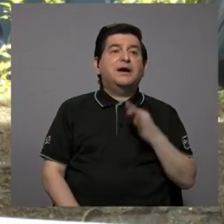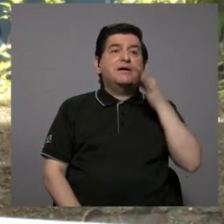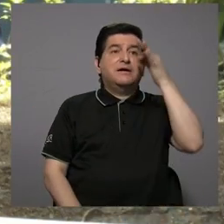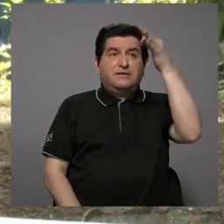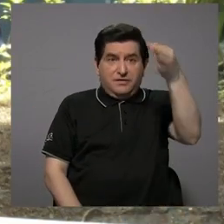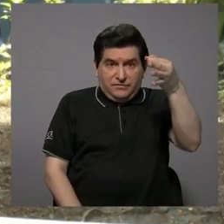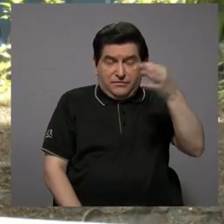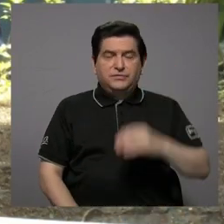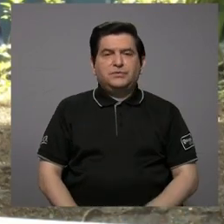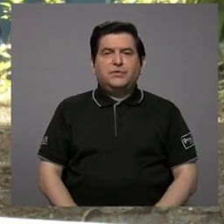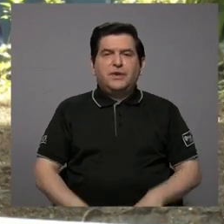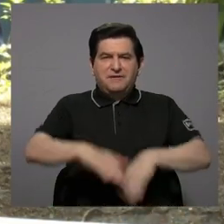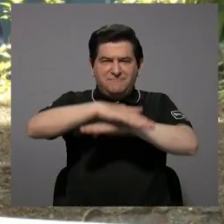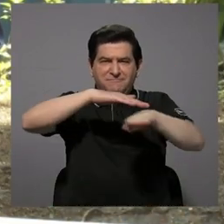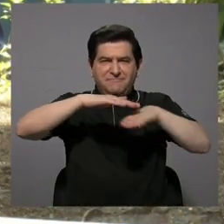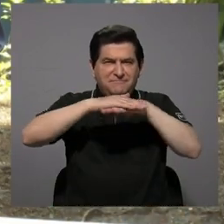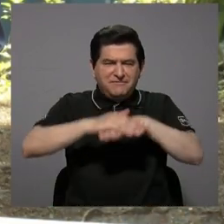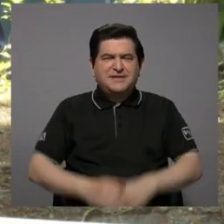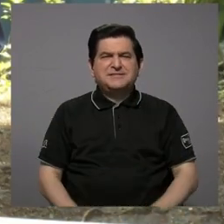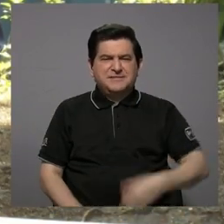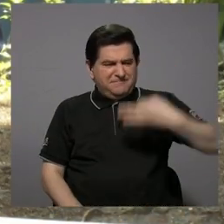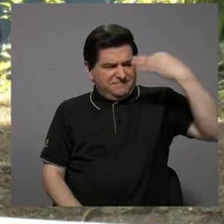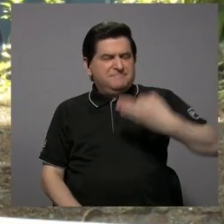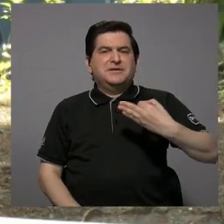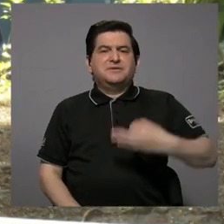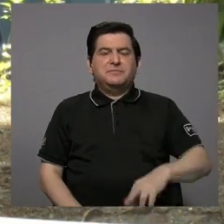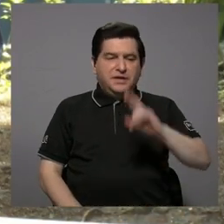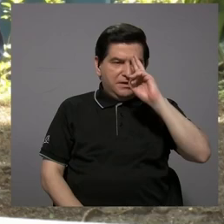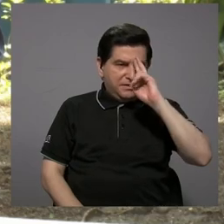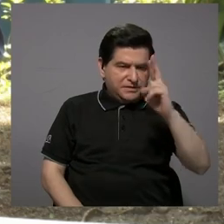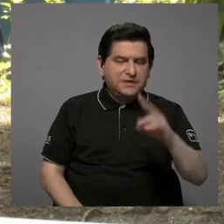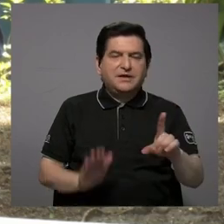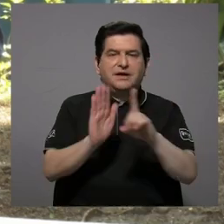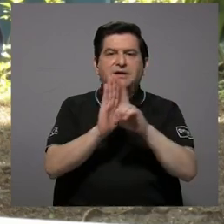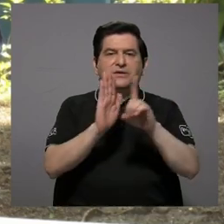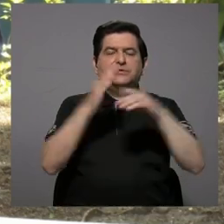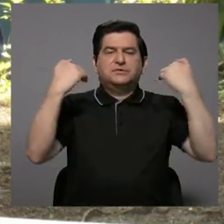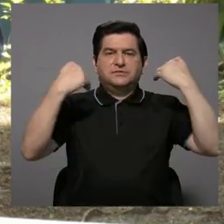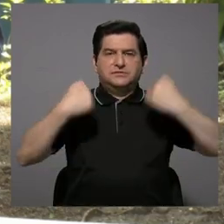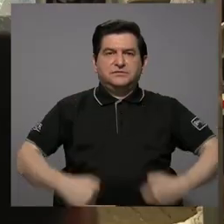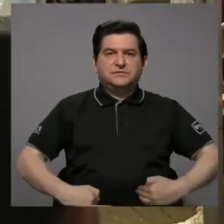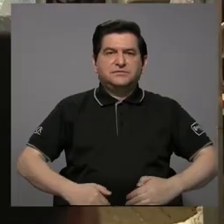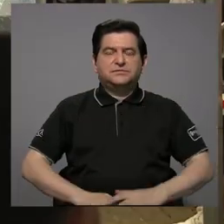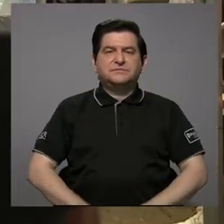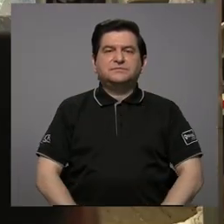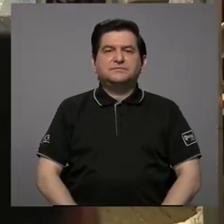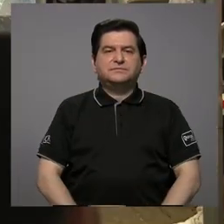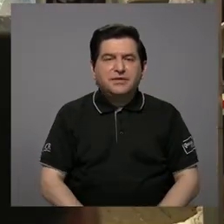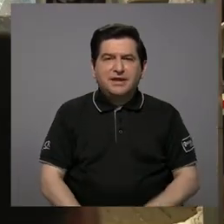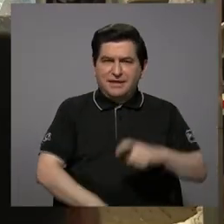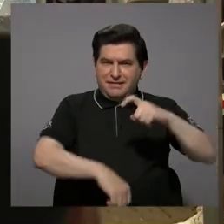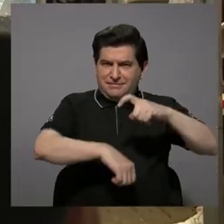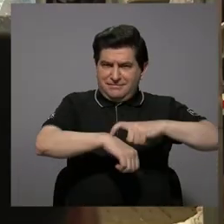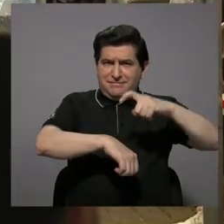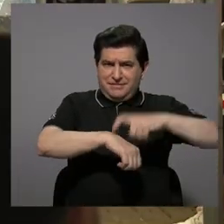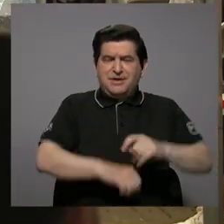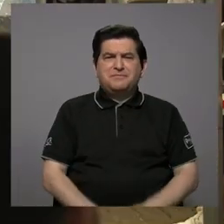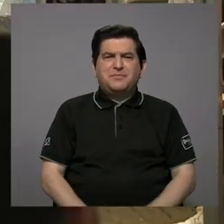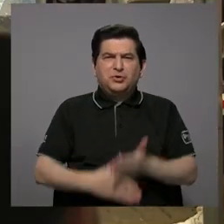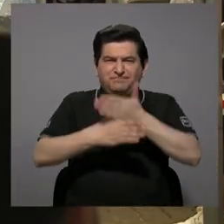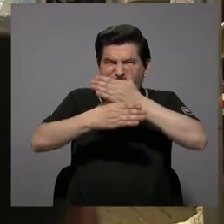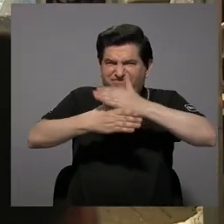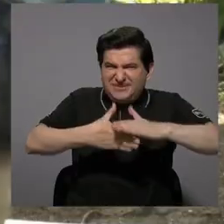se vislumbraría como un pilar irrestricto de respeto a los derechos humanos. Fue un periodo caracterizado por la